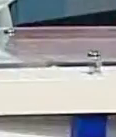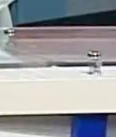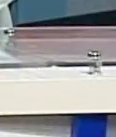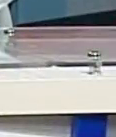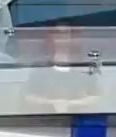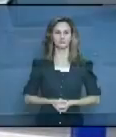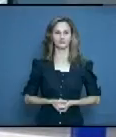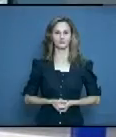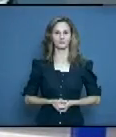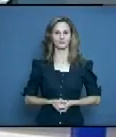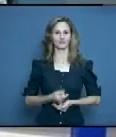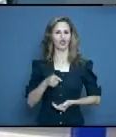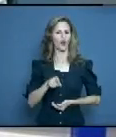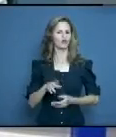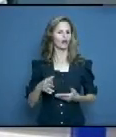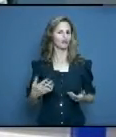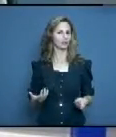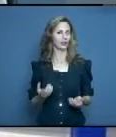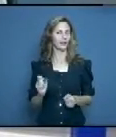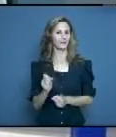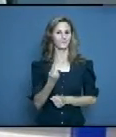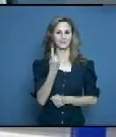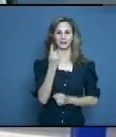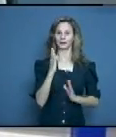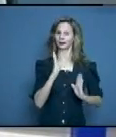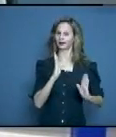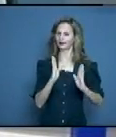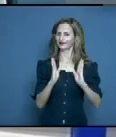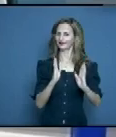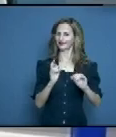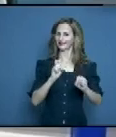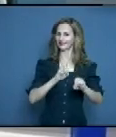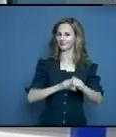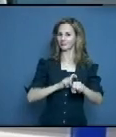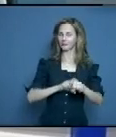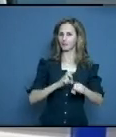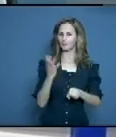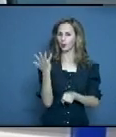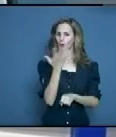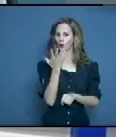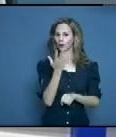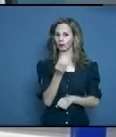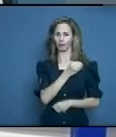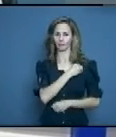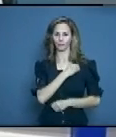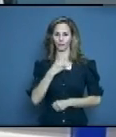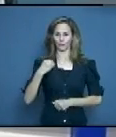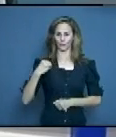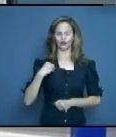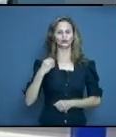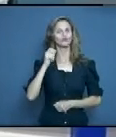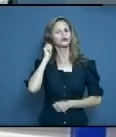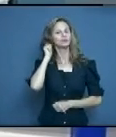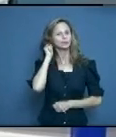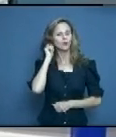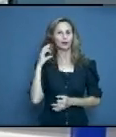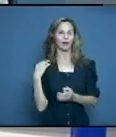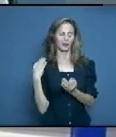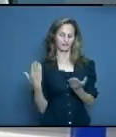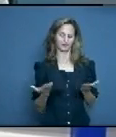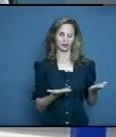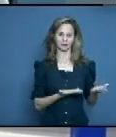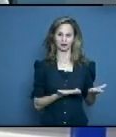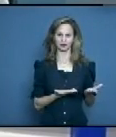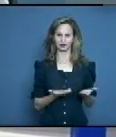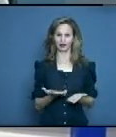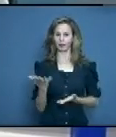Bueno, vamos al primer momento que usted agradece y nosotros siempre con muchísimo placer la traemos acá a nuestro espacio, la doctora María Eugenia Escobar